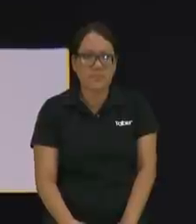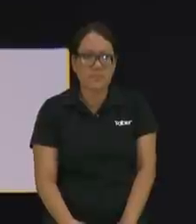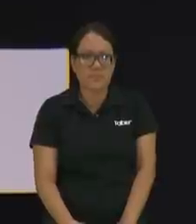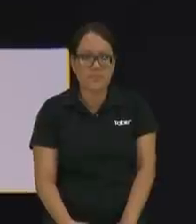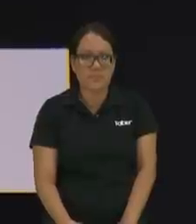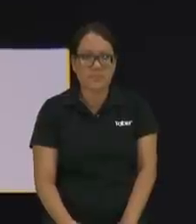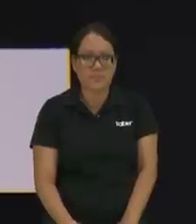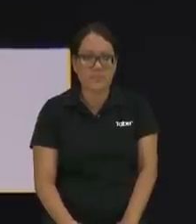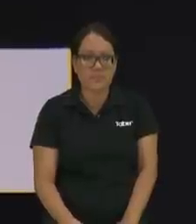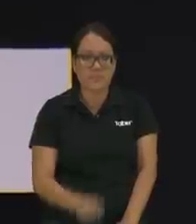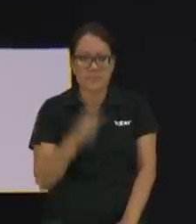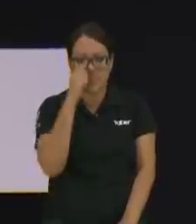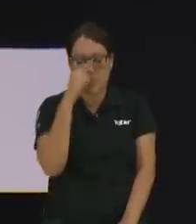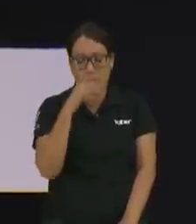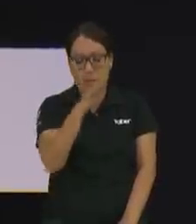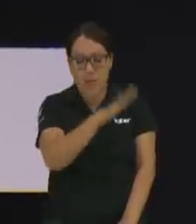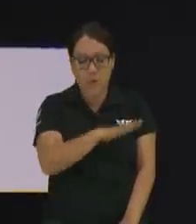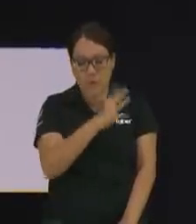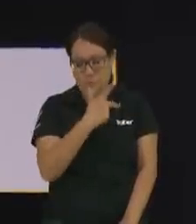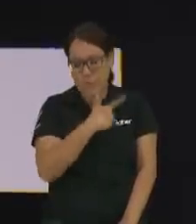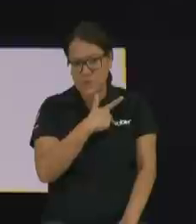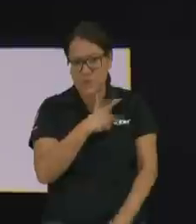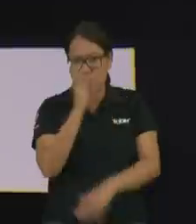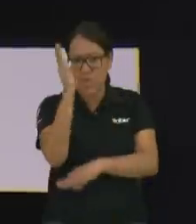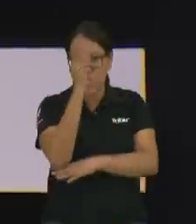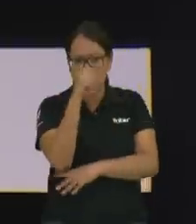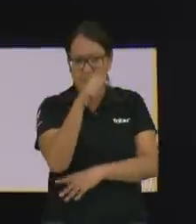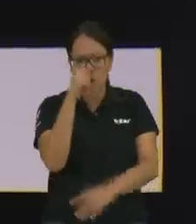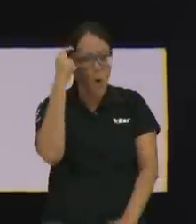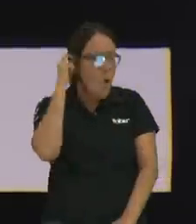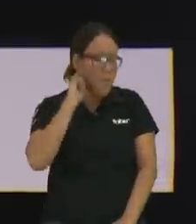estamos predicando en el lugar y aparece un bicho medio cholito ahí